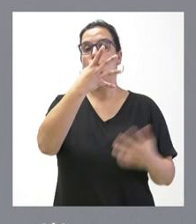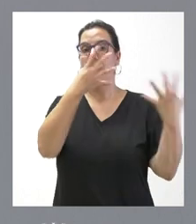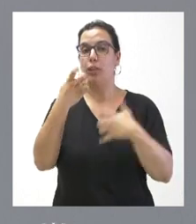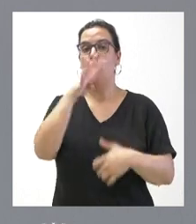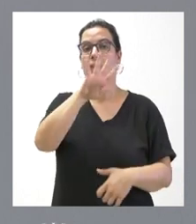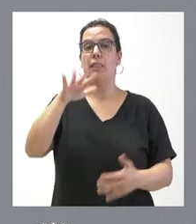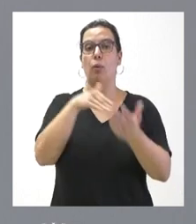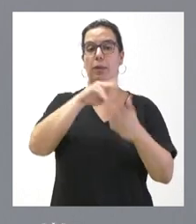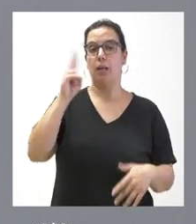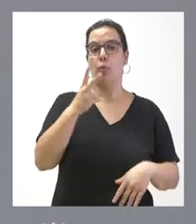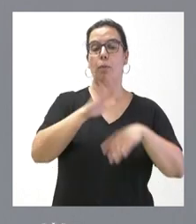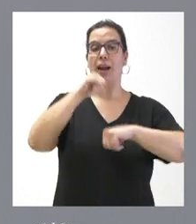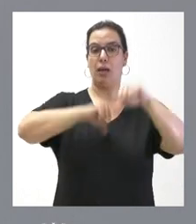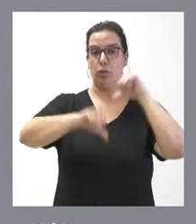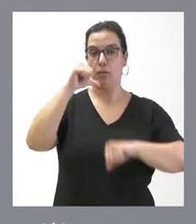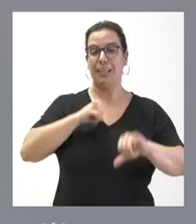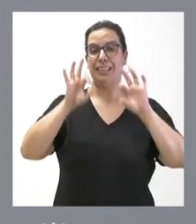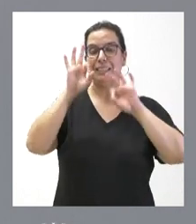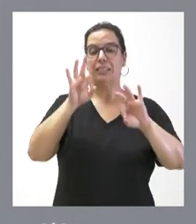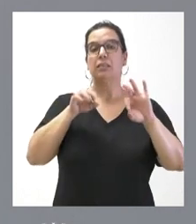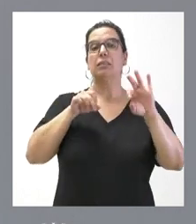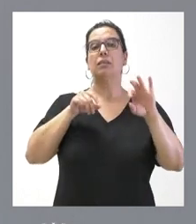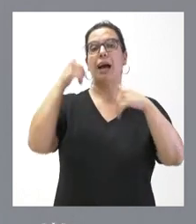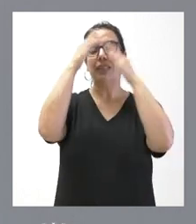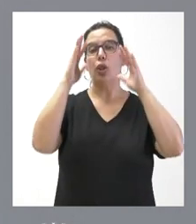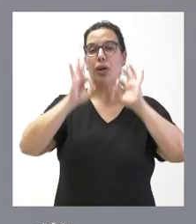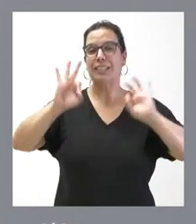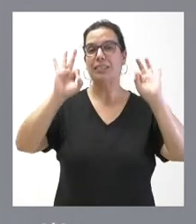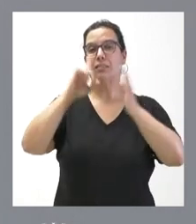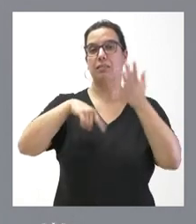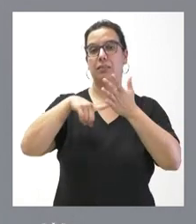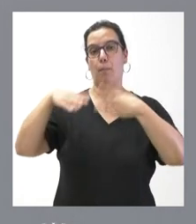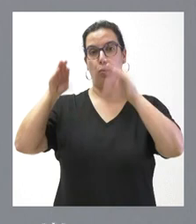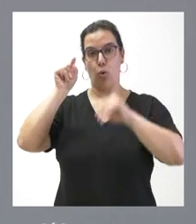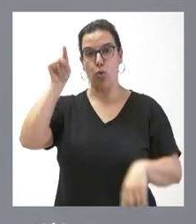para procesos quirúrgicos en la gerencia de atención especializada en Burgos.